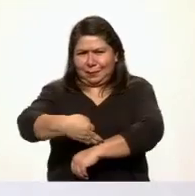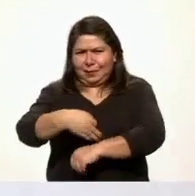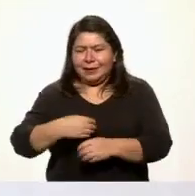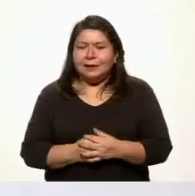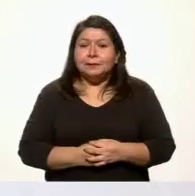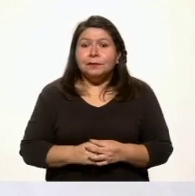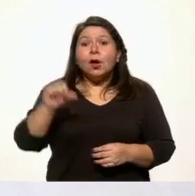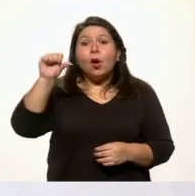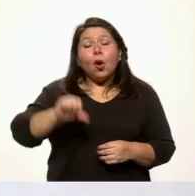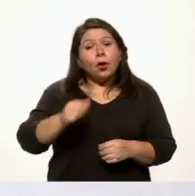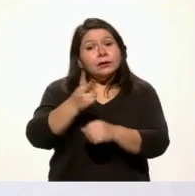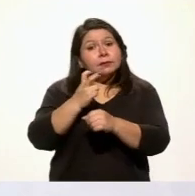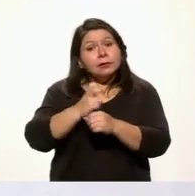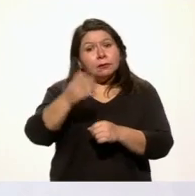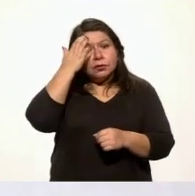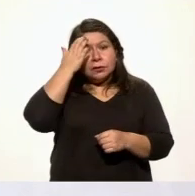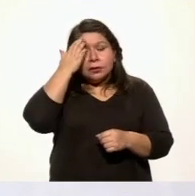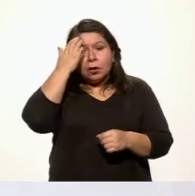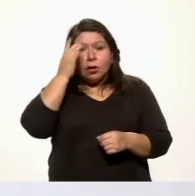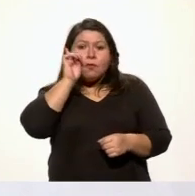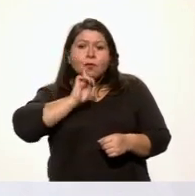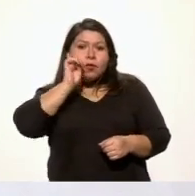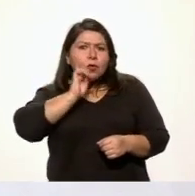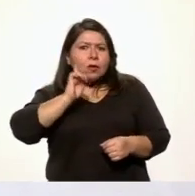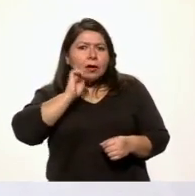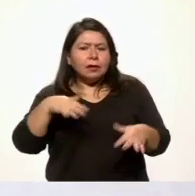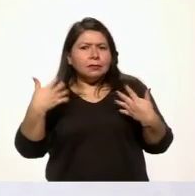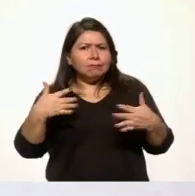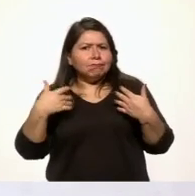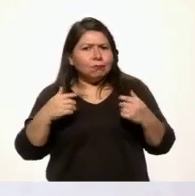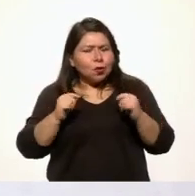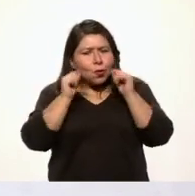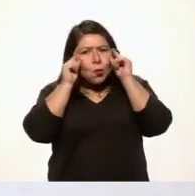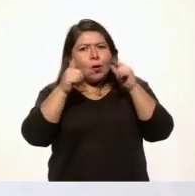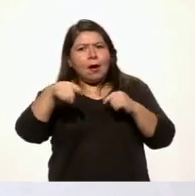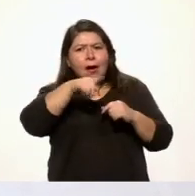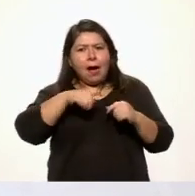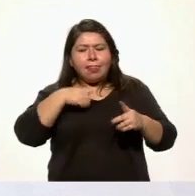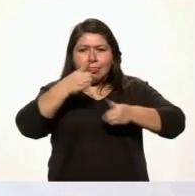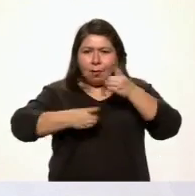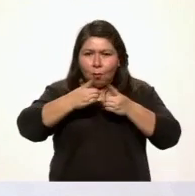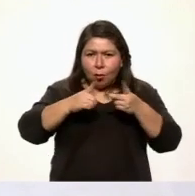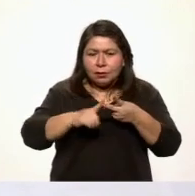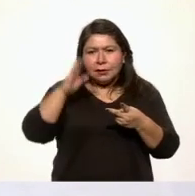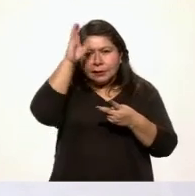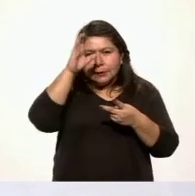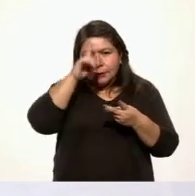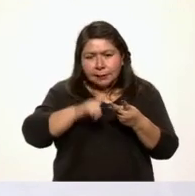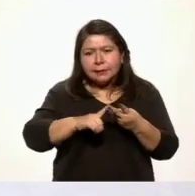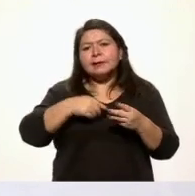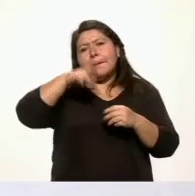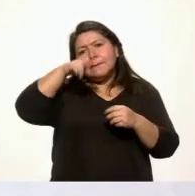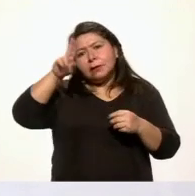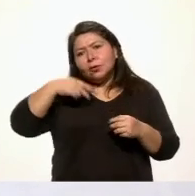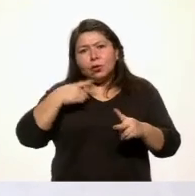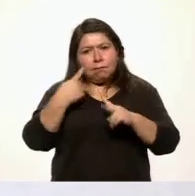Hoy te invitamos a conocer a niñas que han destacado en los deportes, las ciencias, la pintura y las matemáticas.